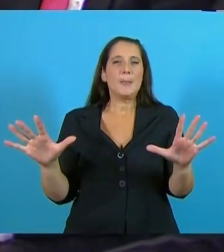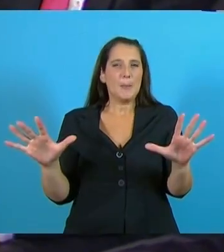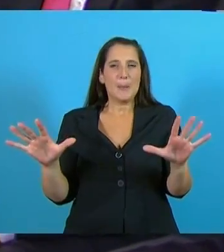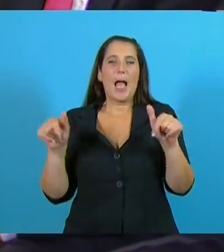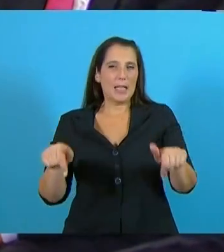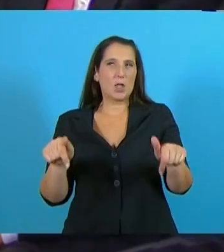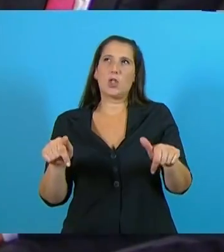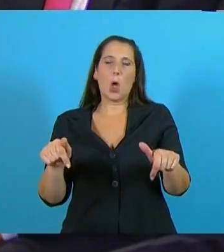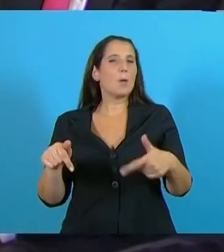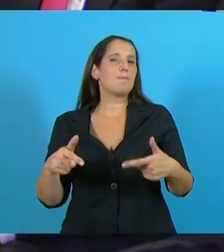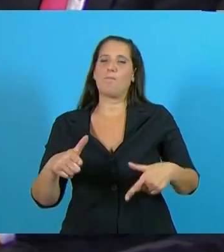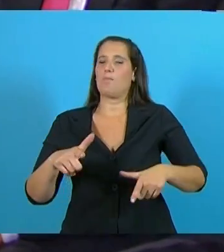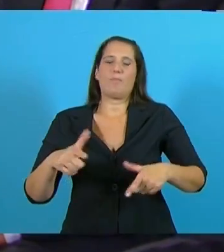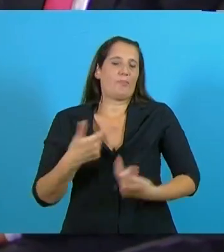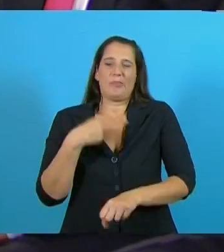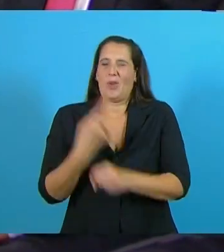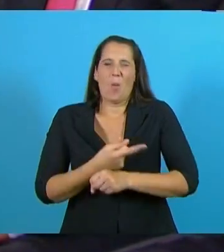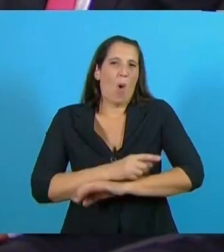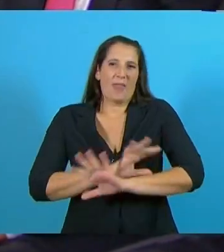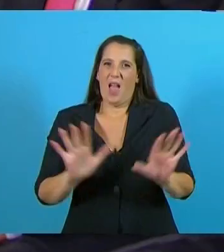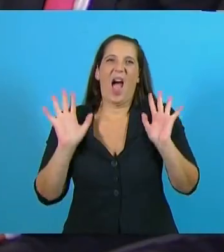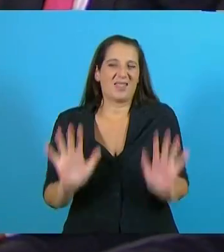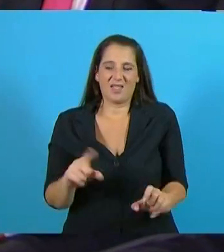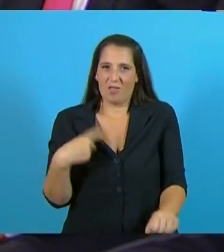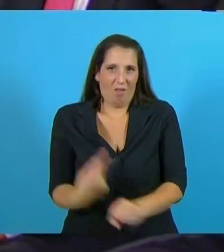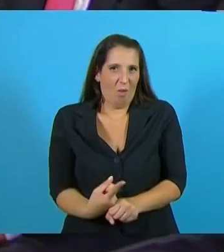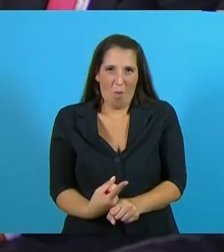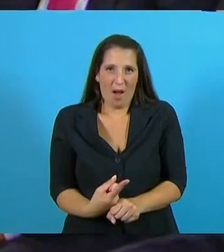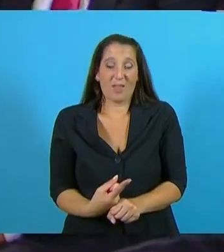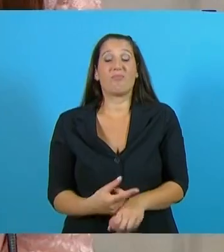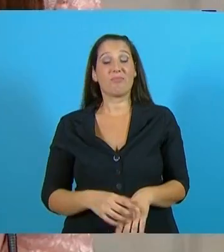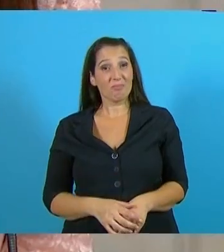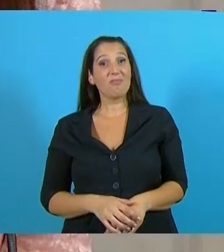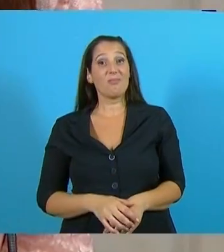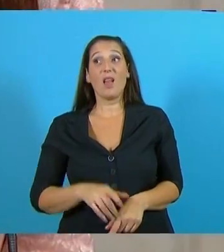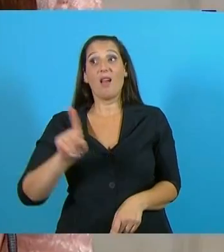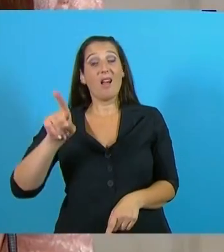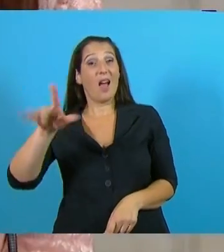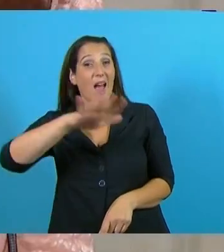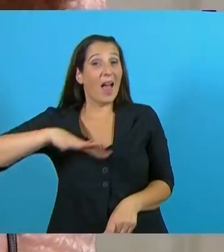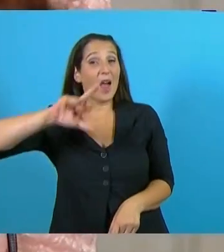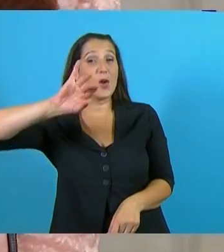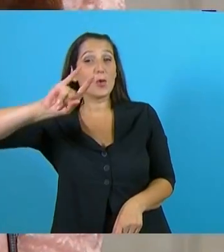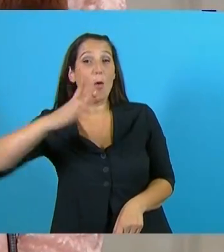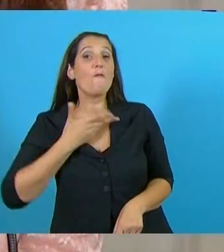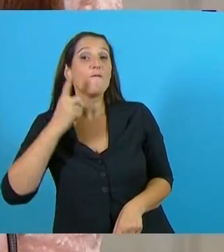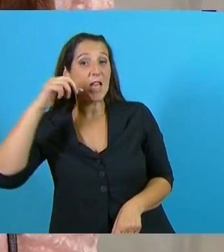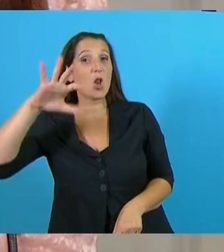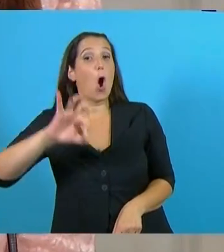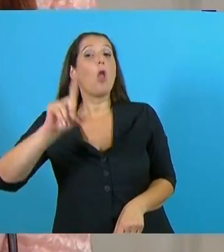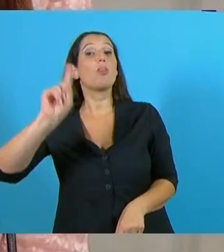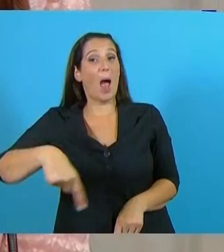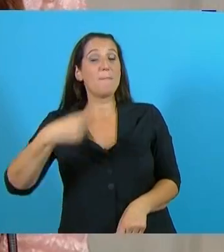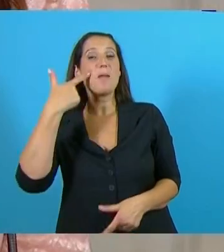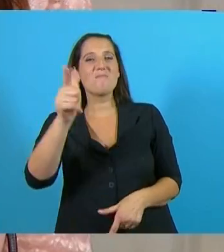puede justificar. Y en Rufino le pasaron también una cinta o un video